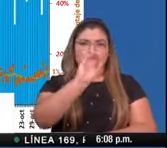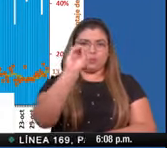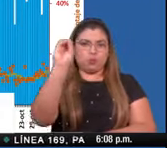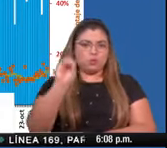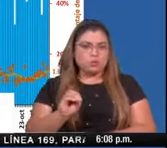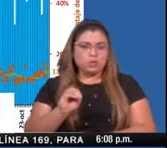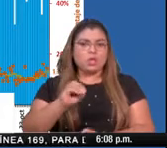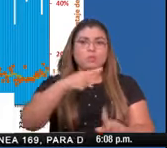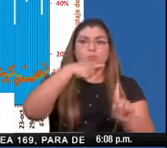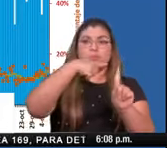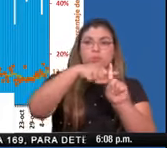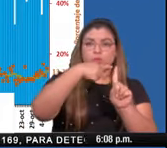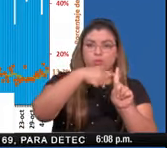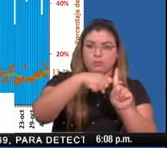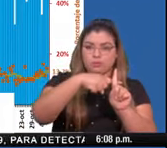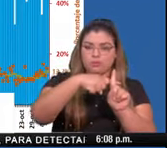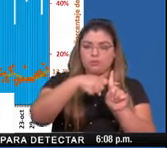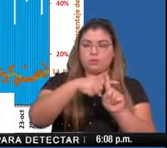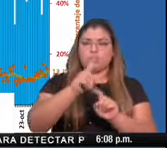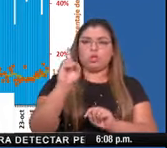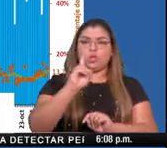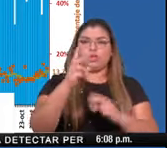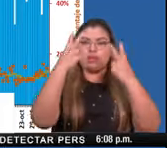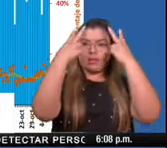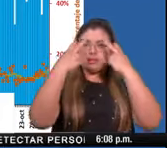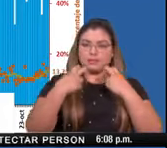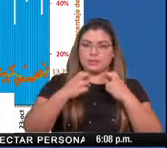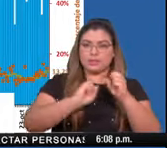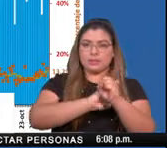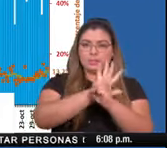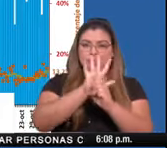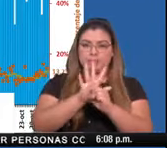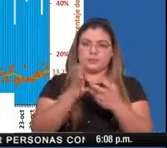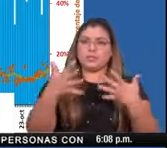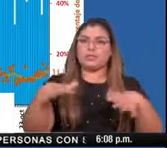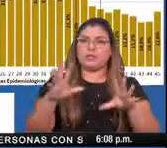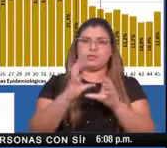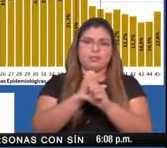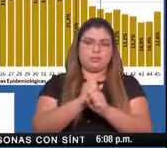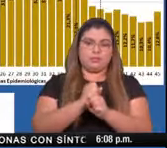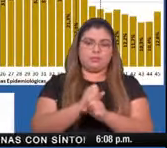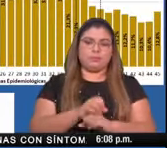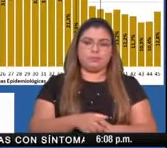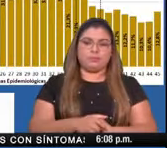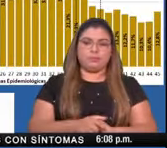% de positividad en las pruebas que se han realizado.